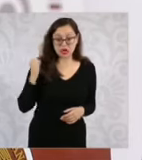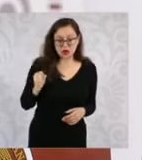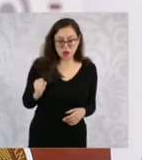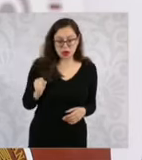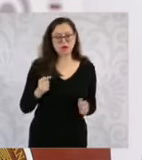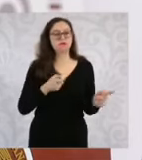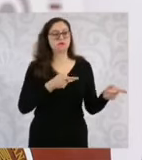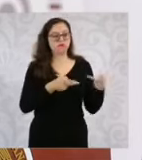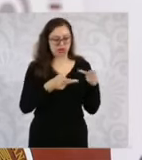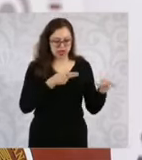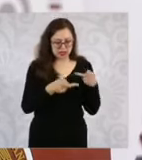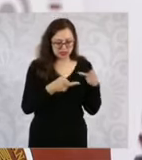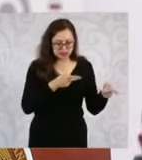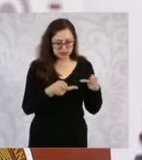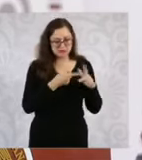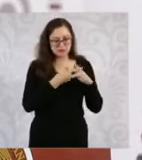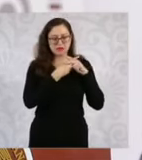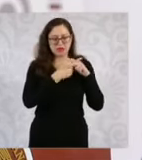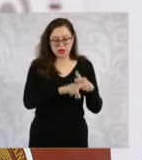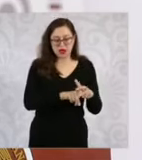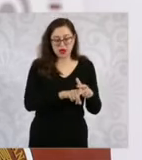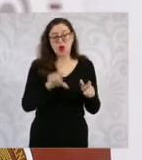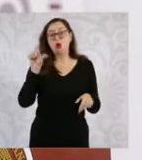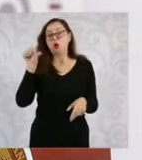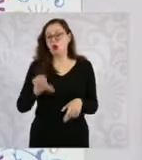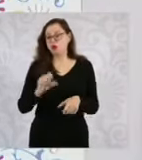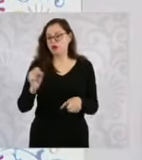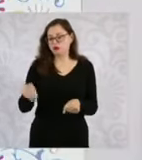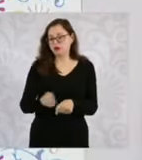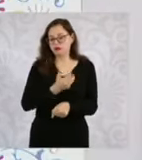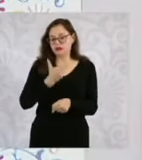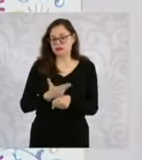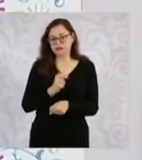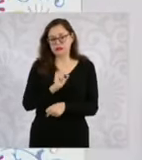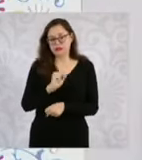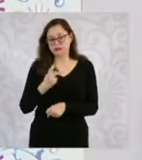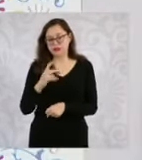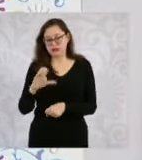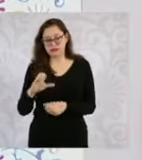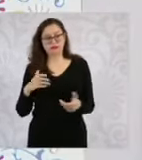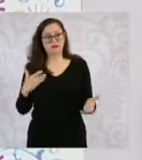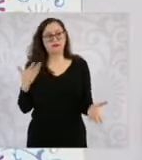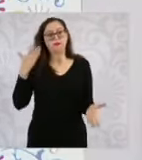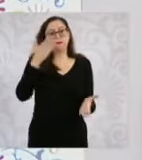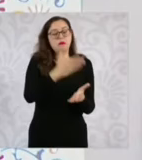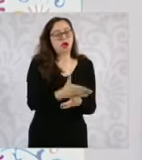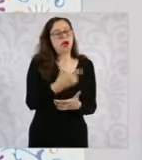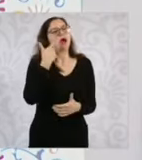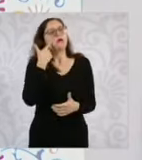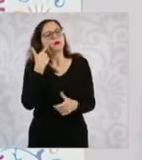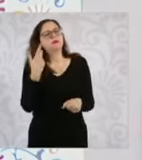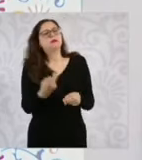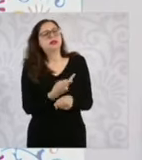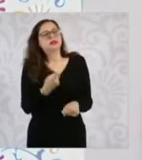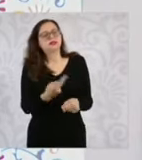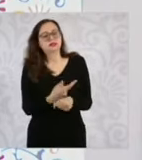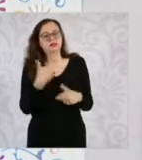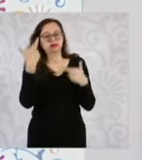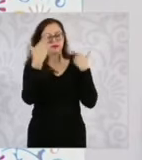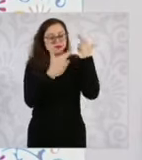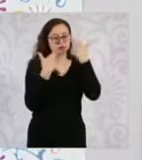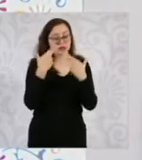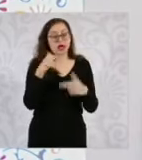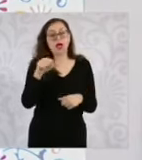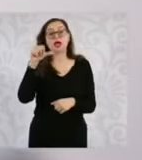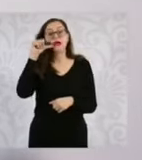entonces va hoy el general secretario, el gabinete de seguridad, a evaluar estas acciones. El día de ayer